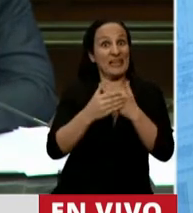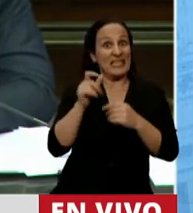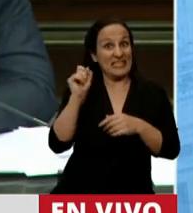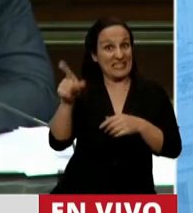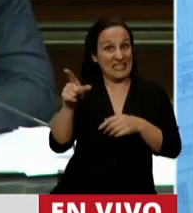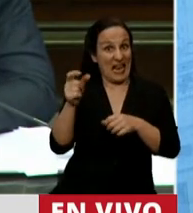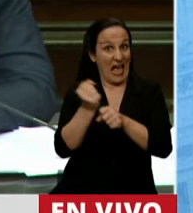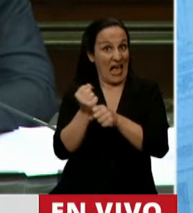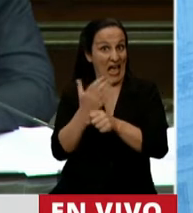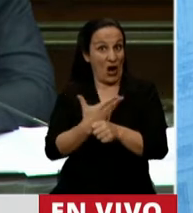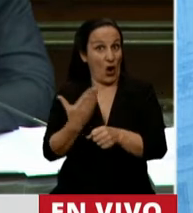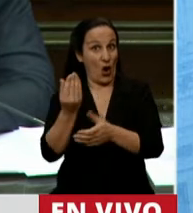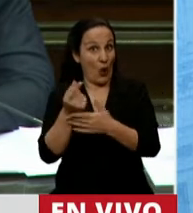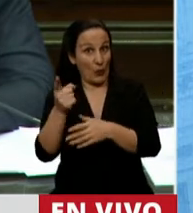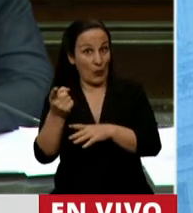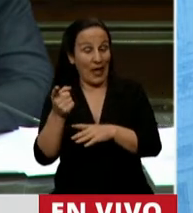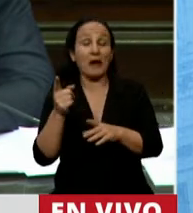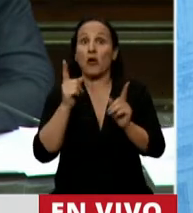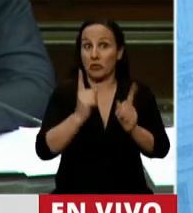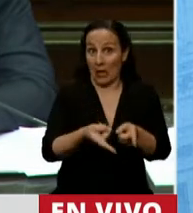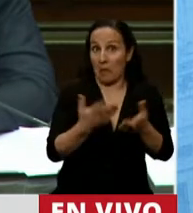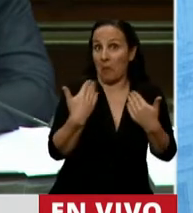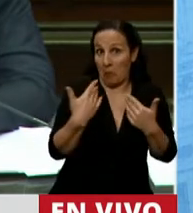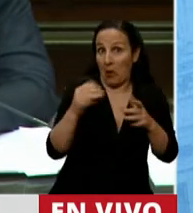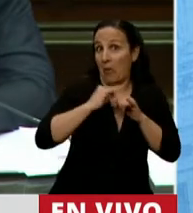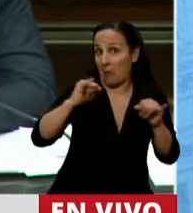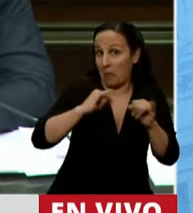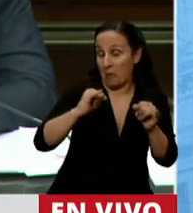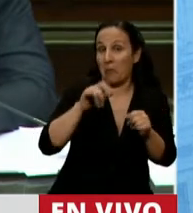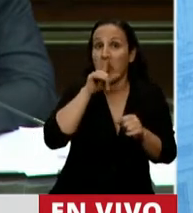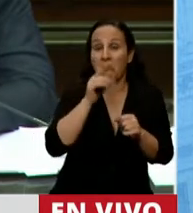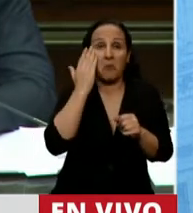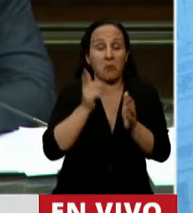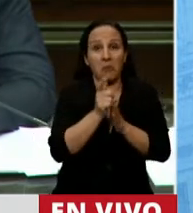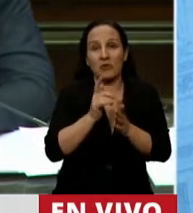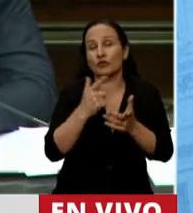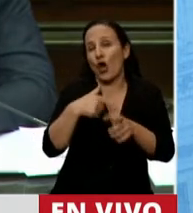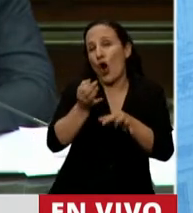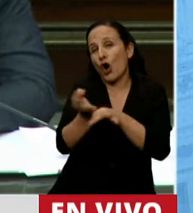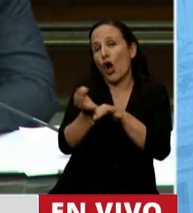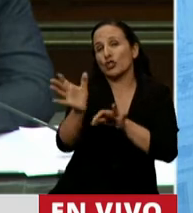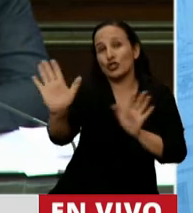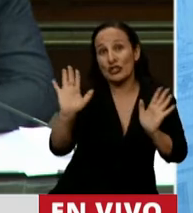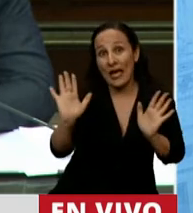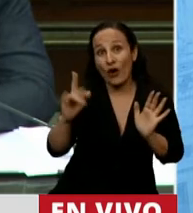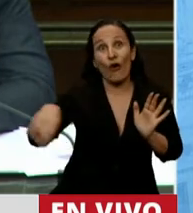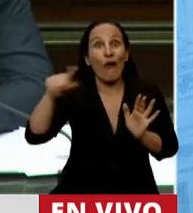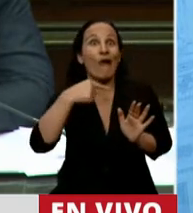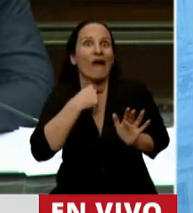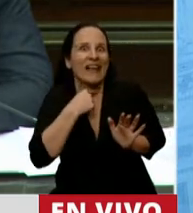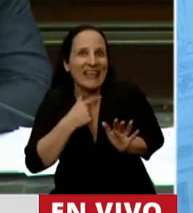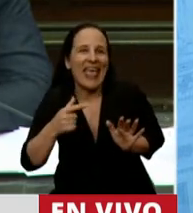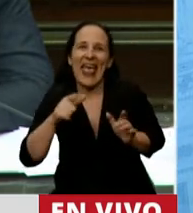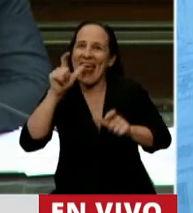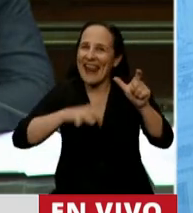haga ciberpatrullaje con sus redes también. Entonces, como consejo, le pediría que si queremos construir un estado